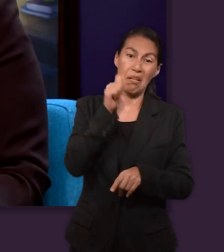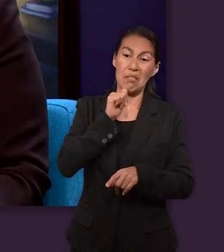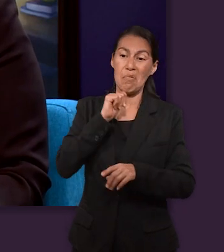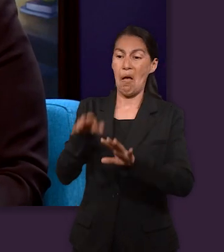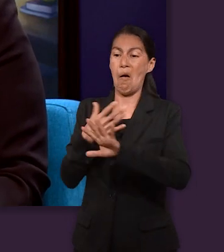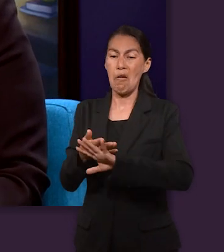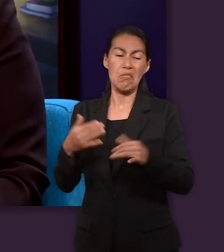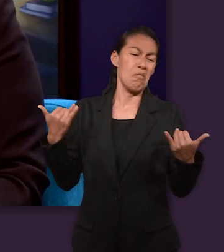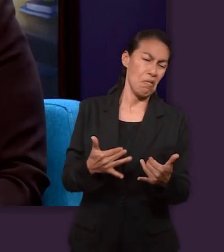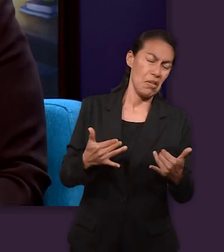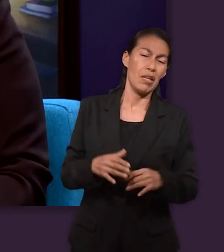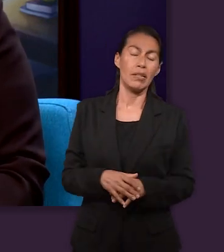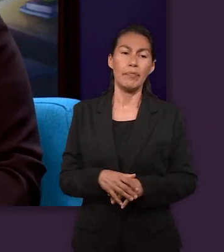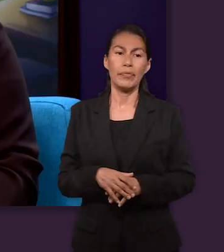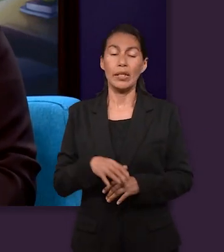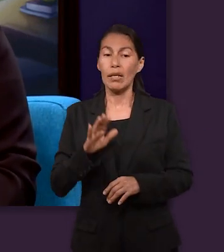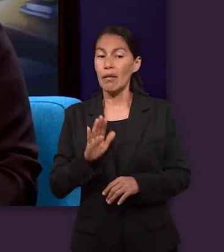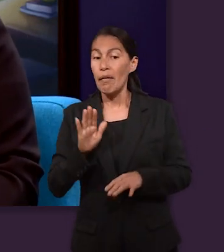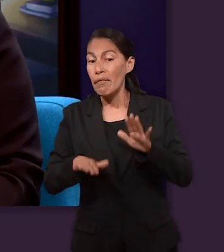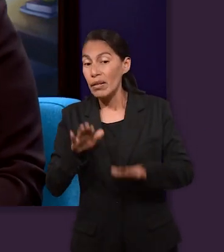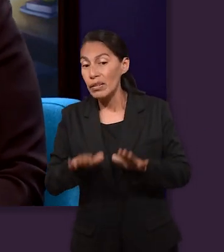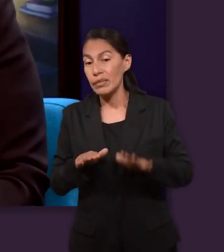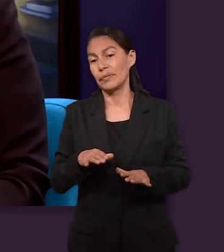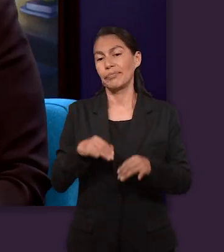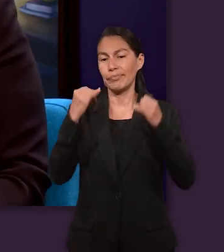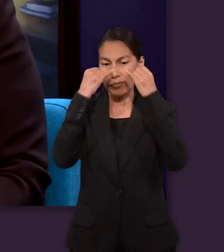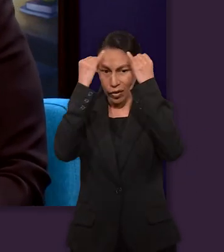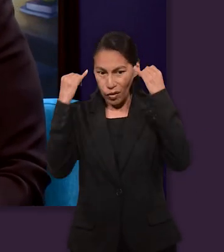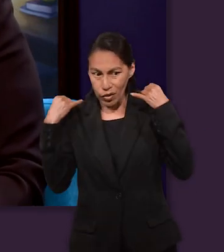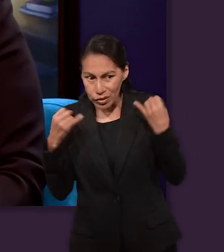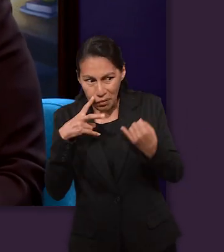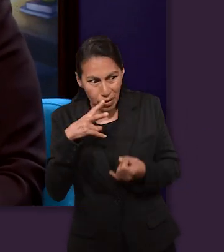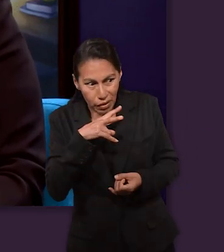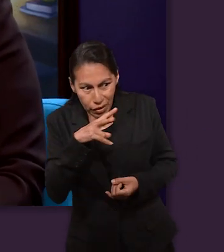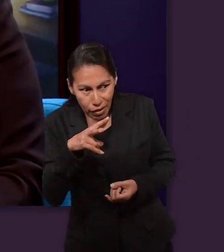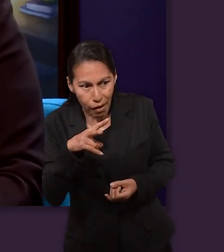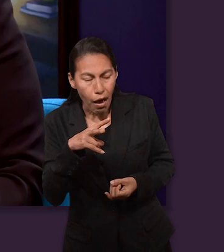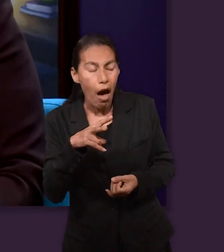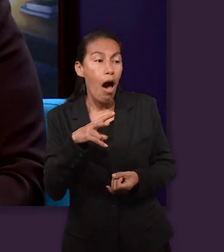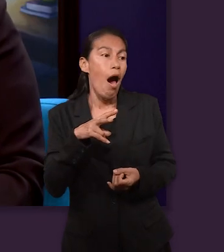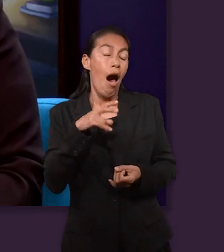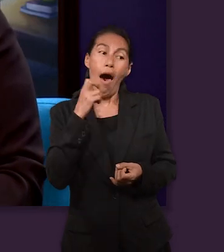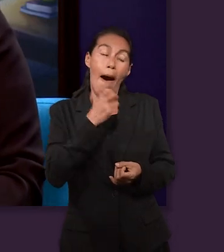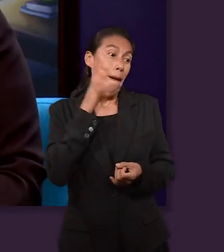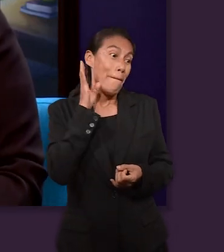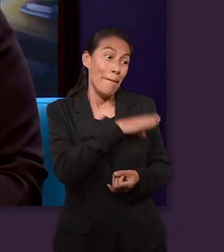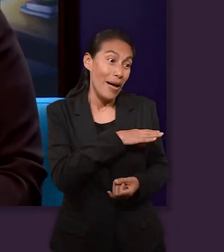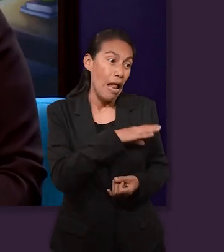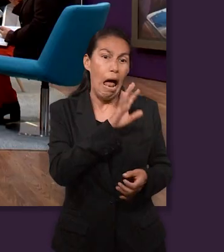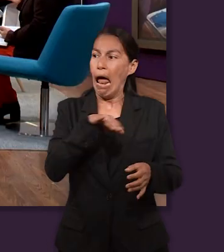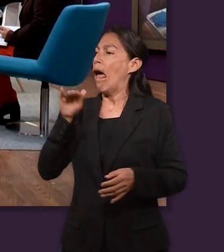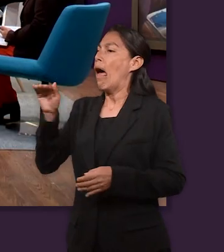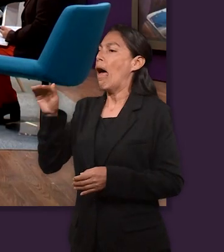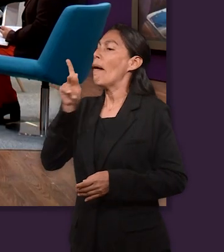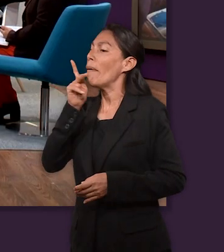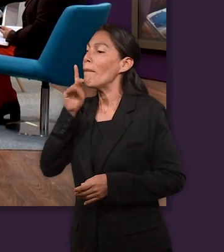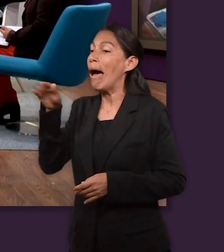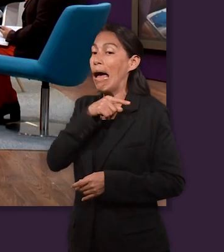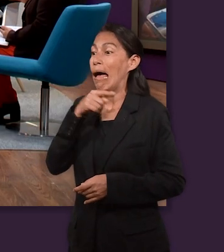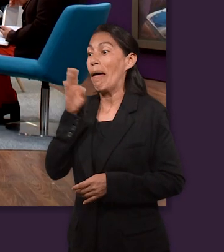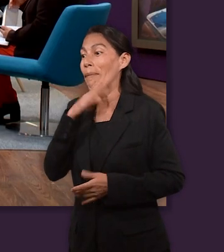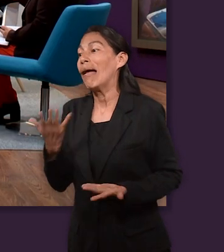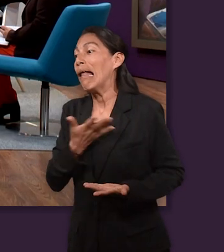le preocupaba muchísimo el comportamiento de ellos. Y a veces, pues, imprudentemente, porque quiere